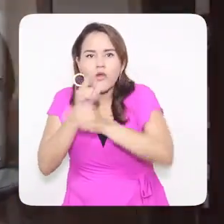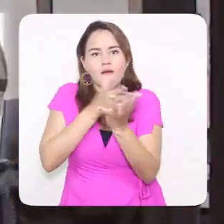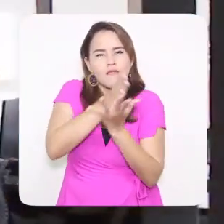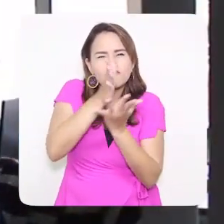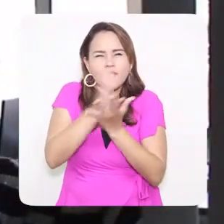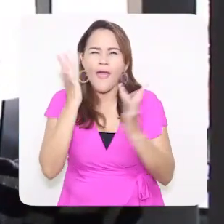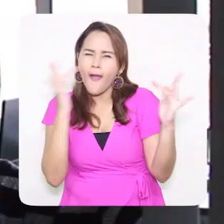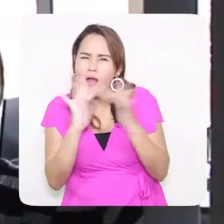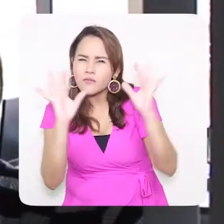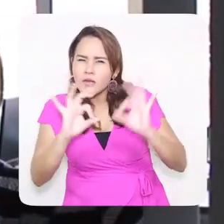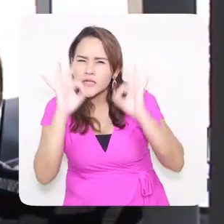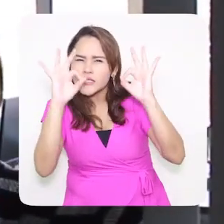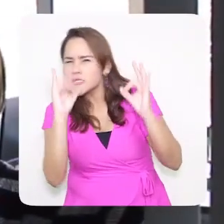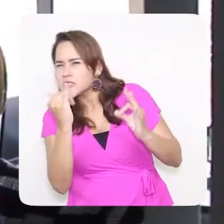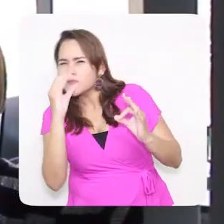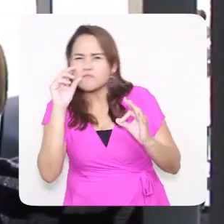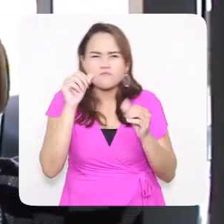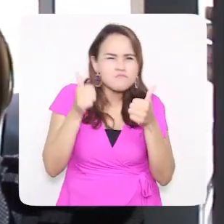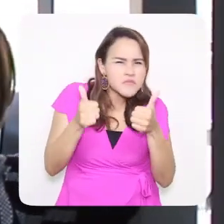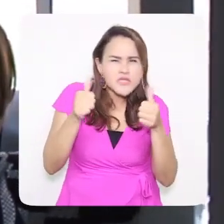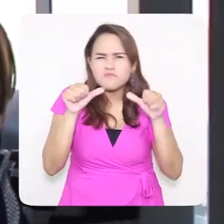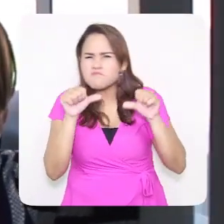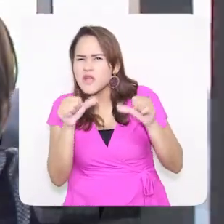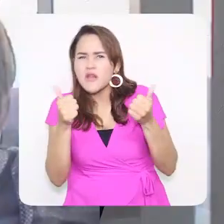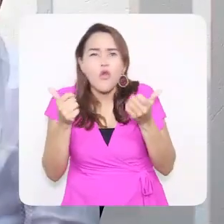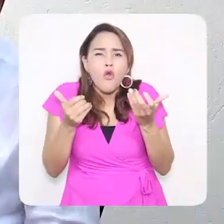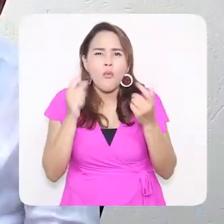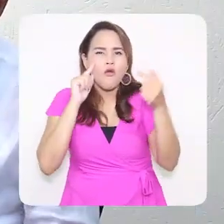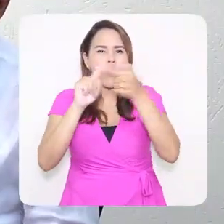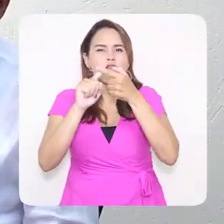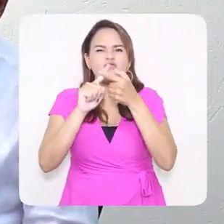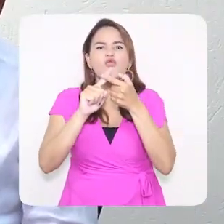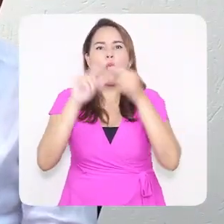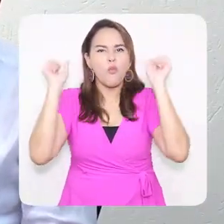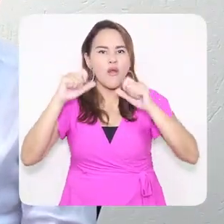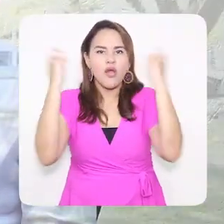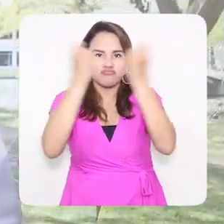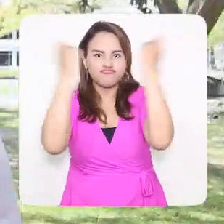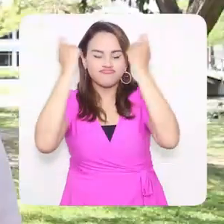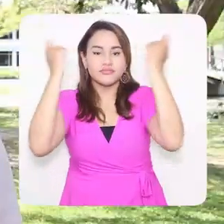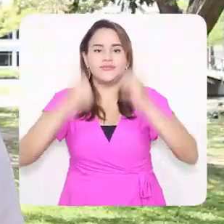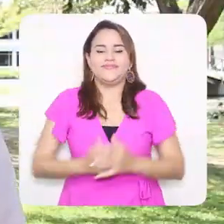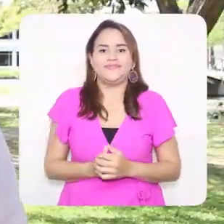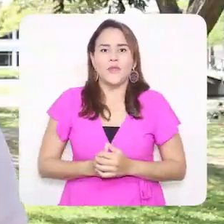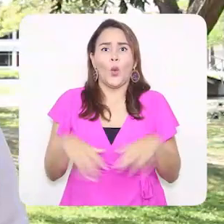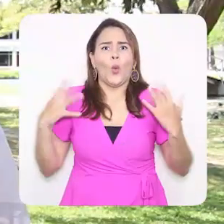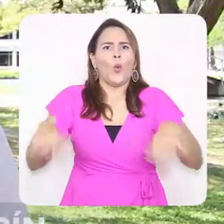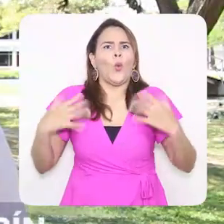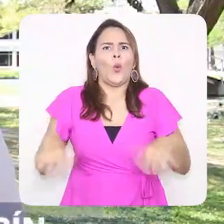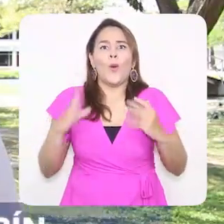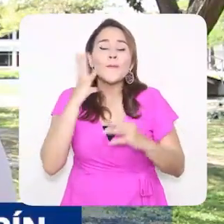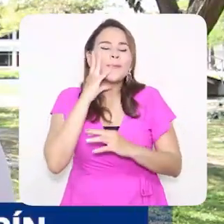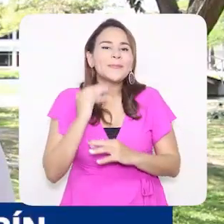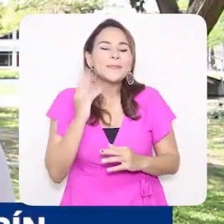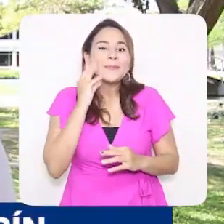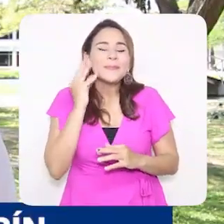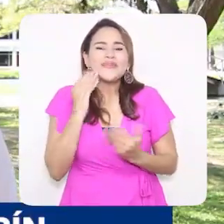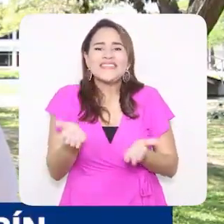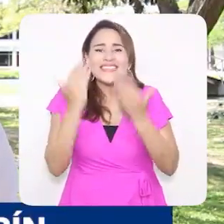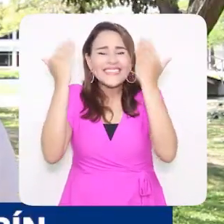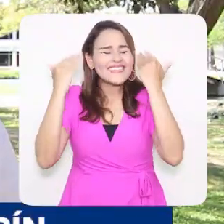académicos cumplan con las condiciones de calidad para su oferta y desarrollo. Esto es una experiencia que seguro nos va a generar